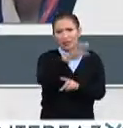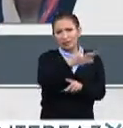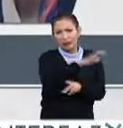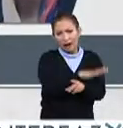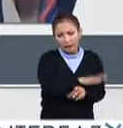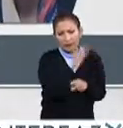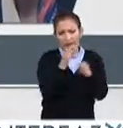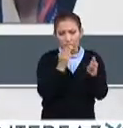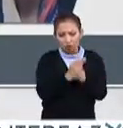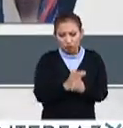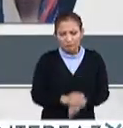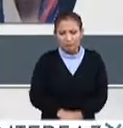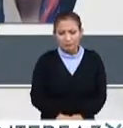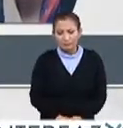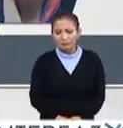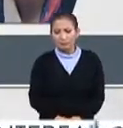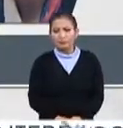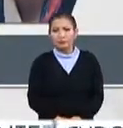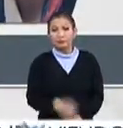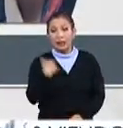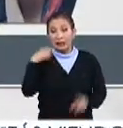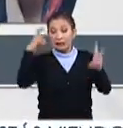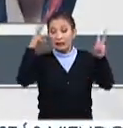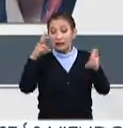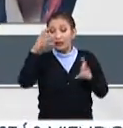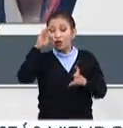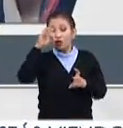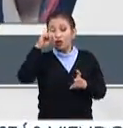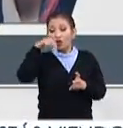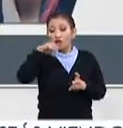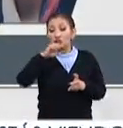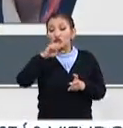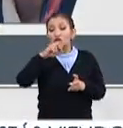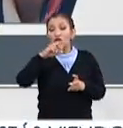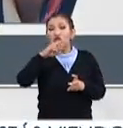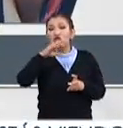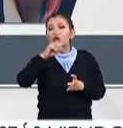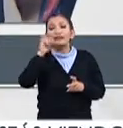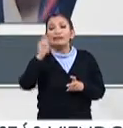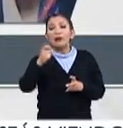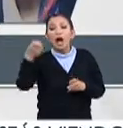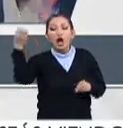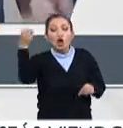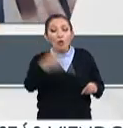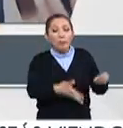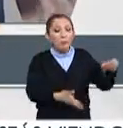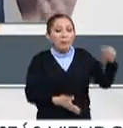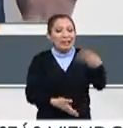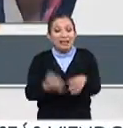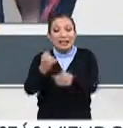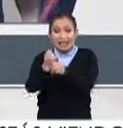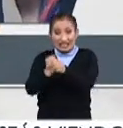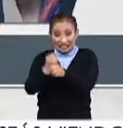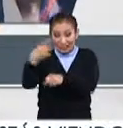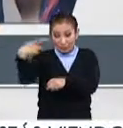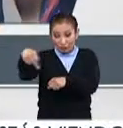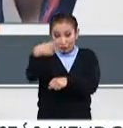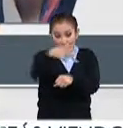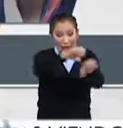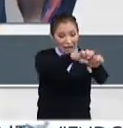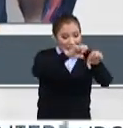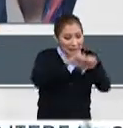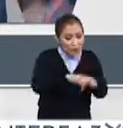partes del mundo. La idea del consorcio es compartir todos estos equipos,